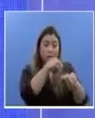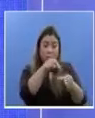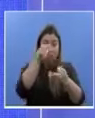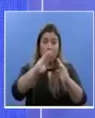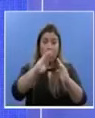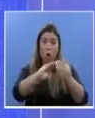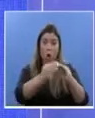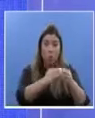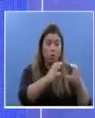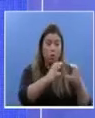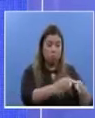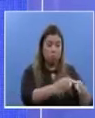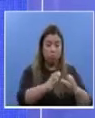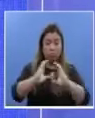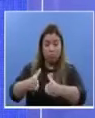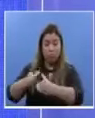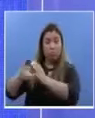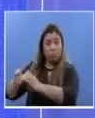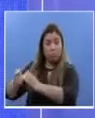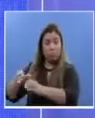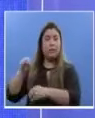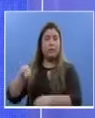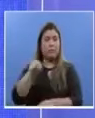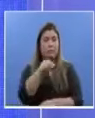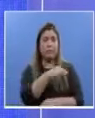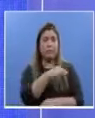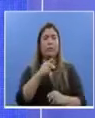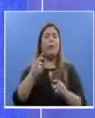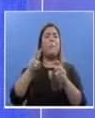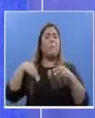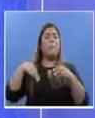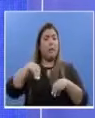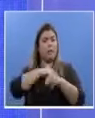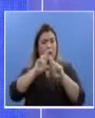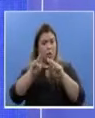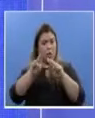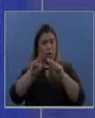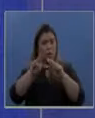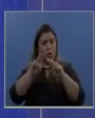las comunidades, casa por casa,